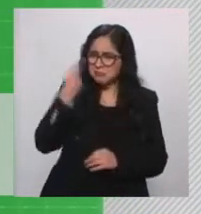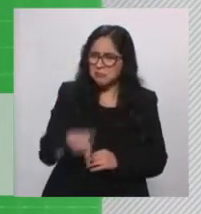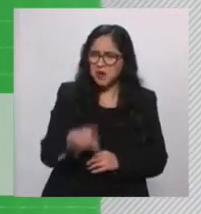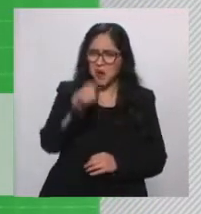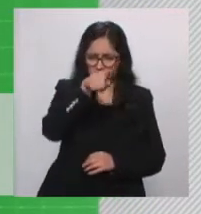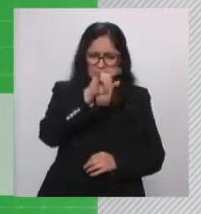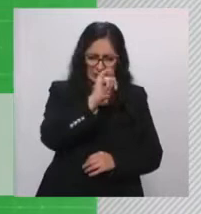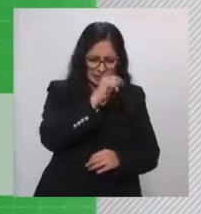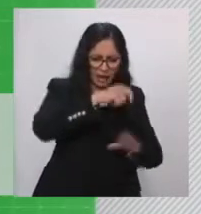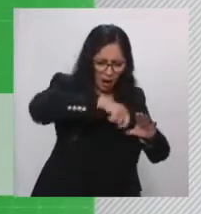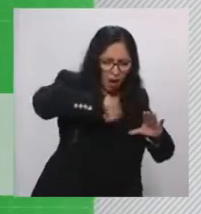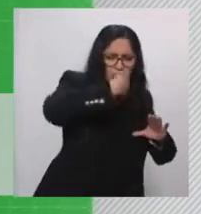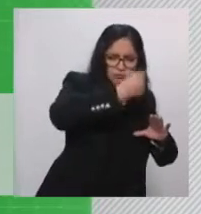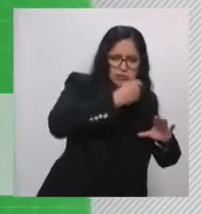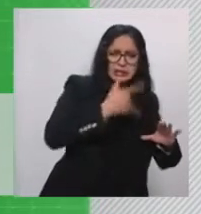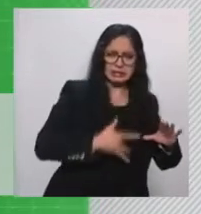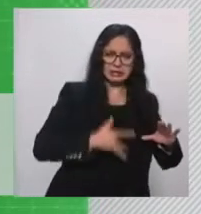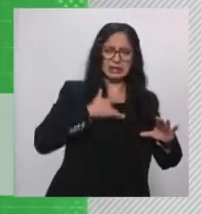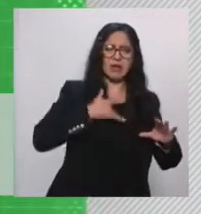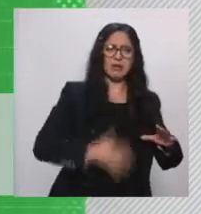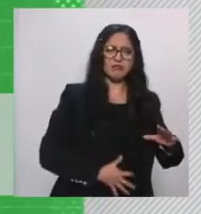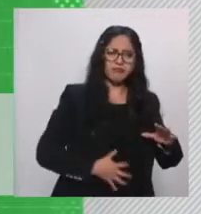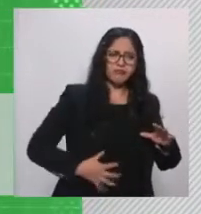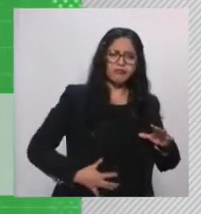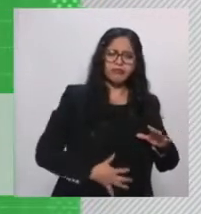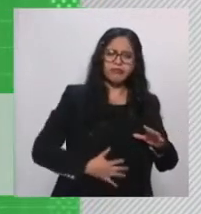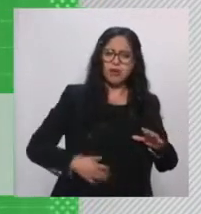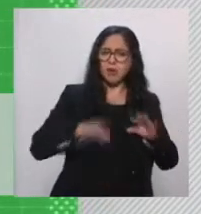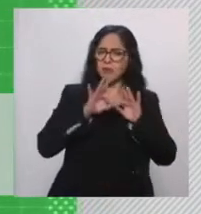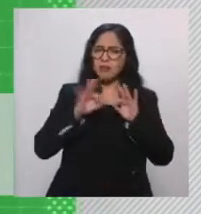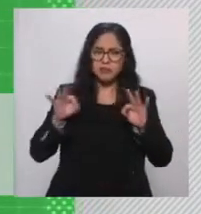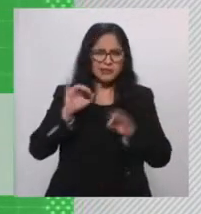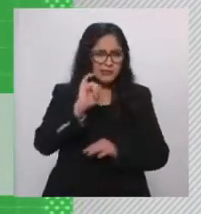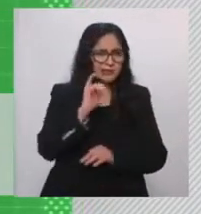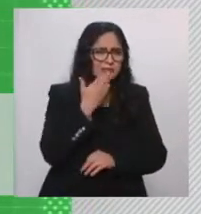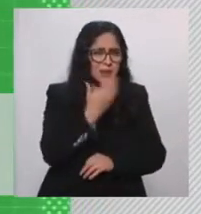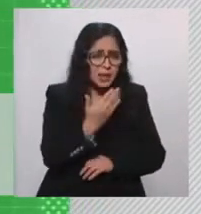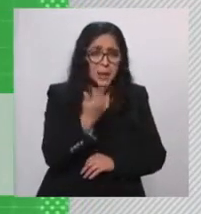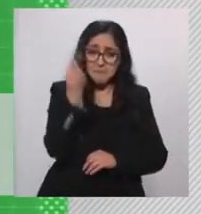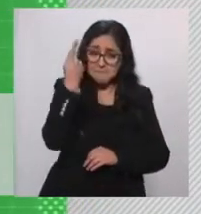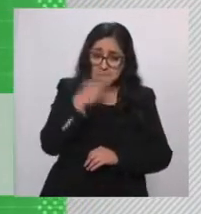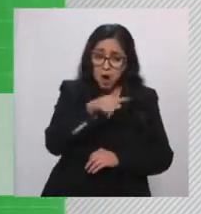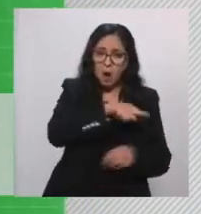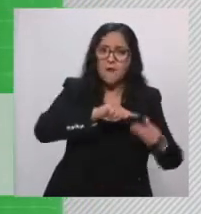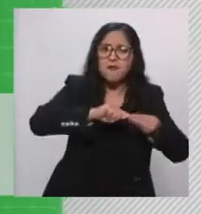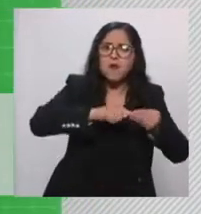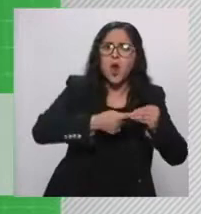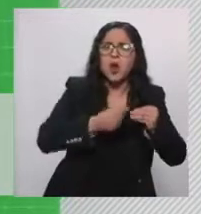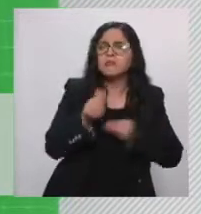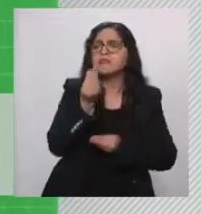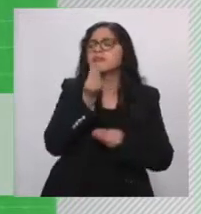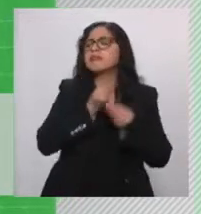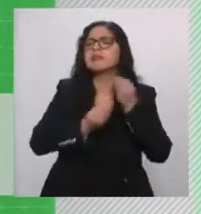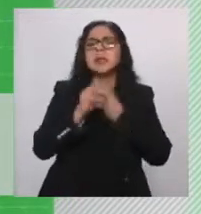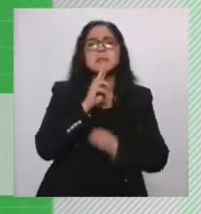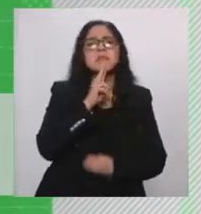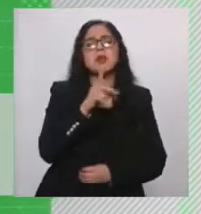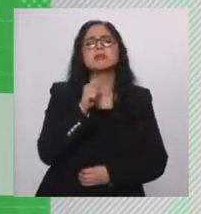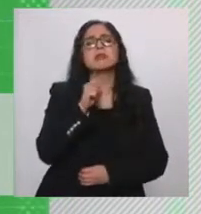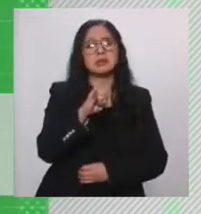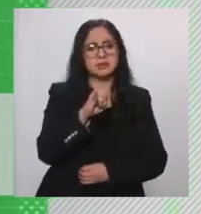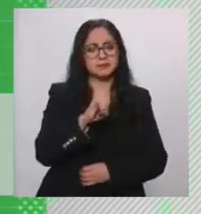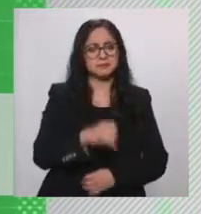pero no dejan de ser un gran alimento. Así es, Nery, fíjate que esto de que produzca malestar